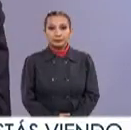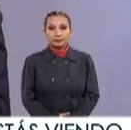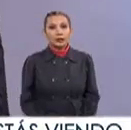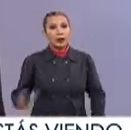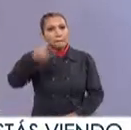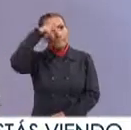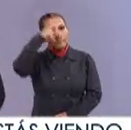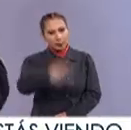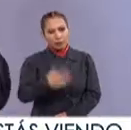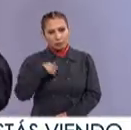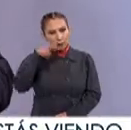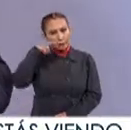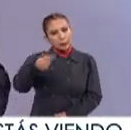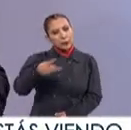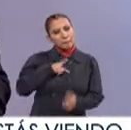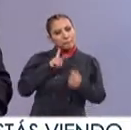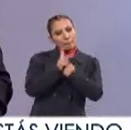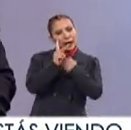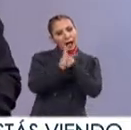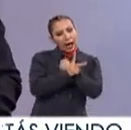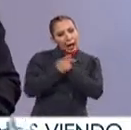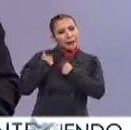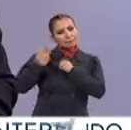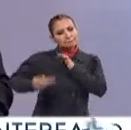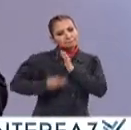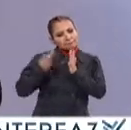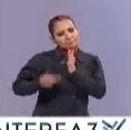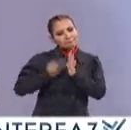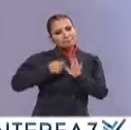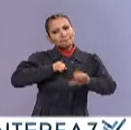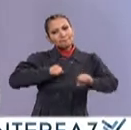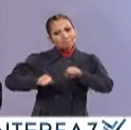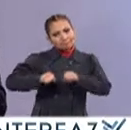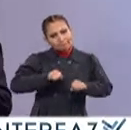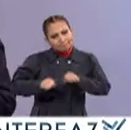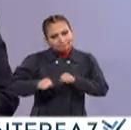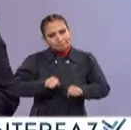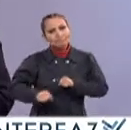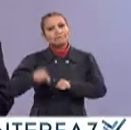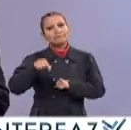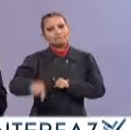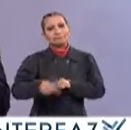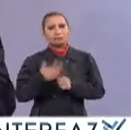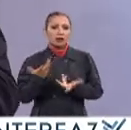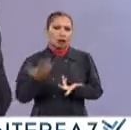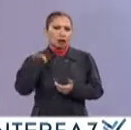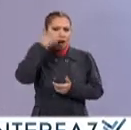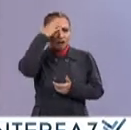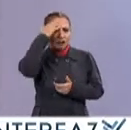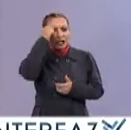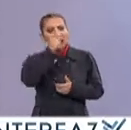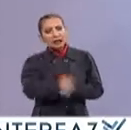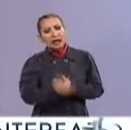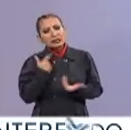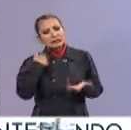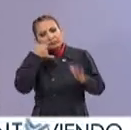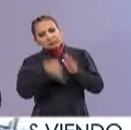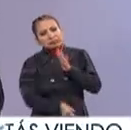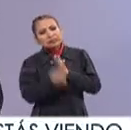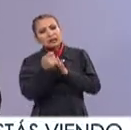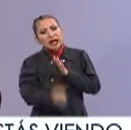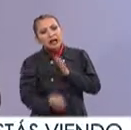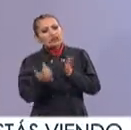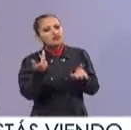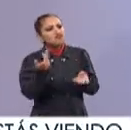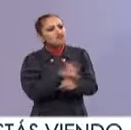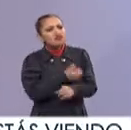México, como ya hemos visto, es un país con una intensidad activa Con una intensa actividad sísmica Conocer las nociones básicas